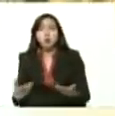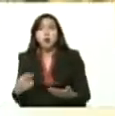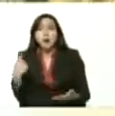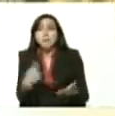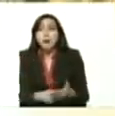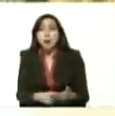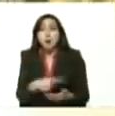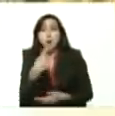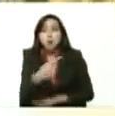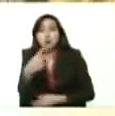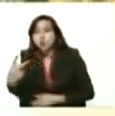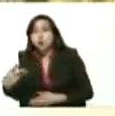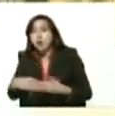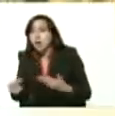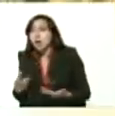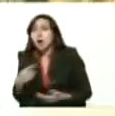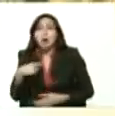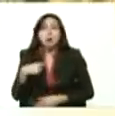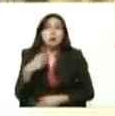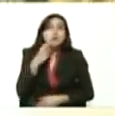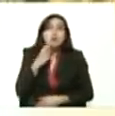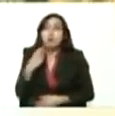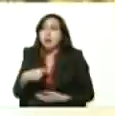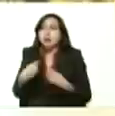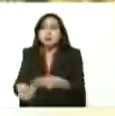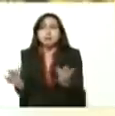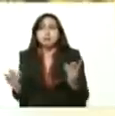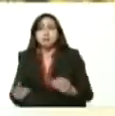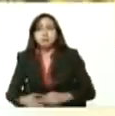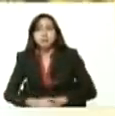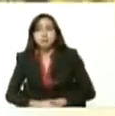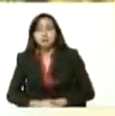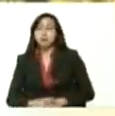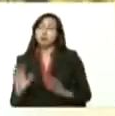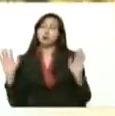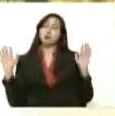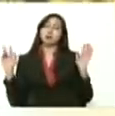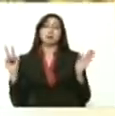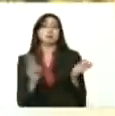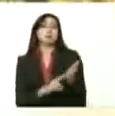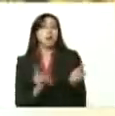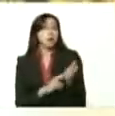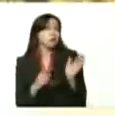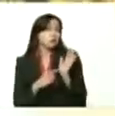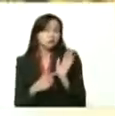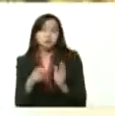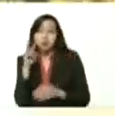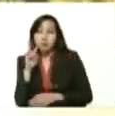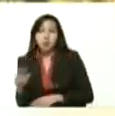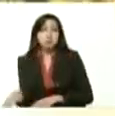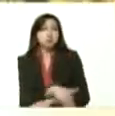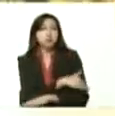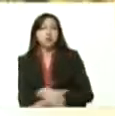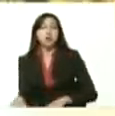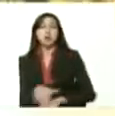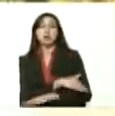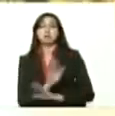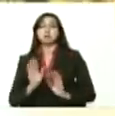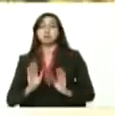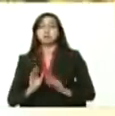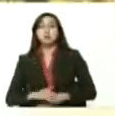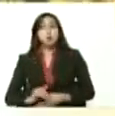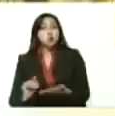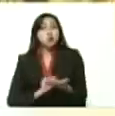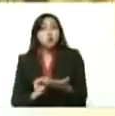uno, dos, tres dólares con un chocolate. Esa es la verdad que vemos y esto lo estamos resolviendo